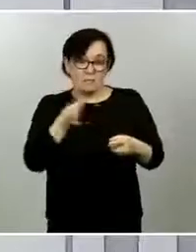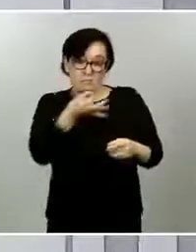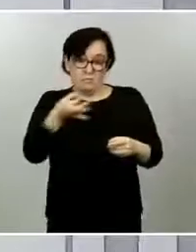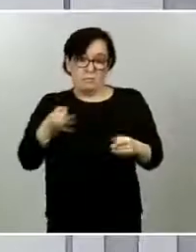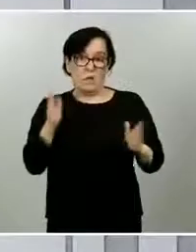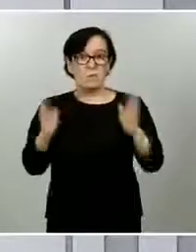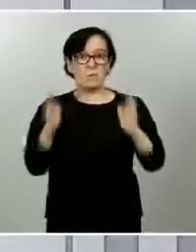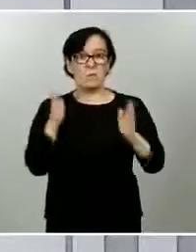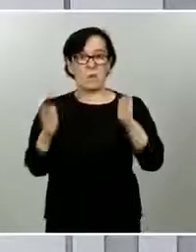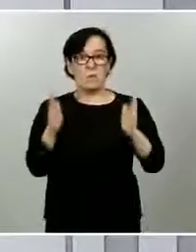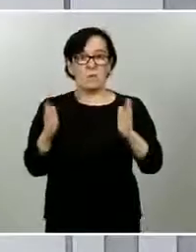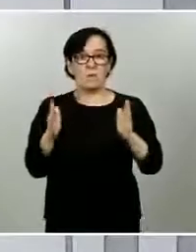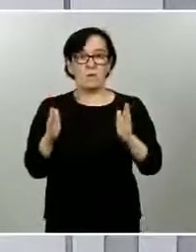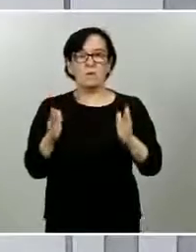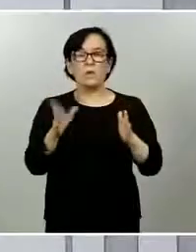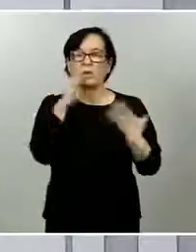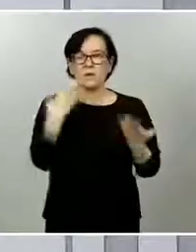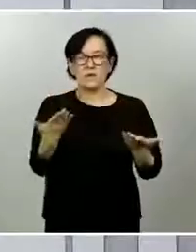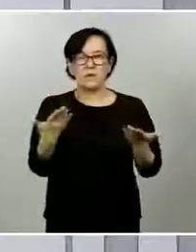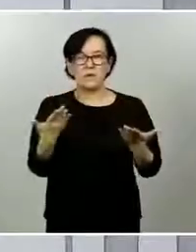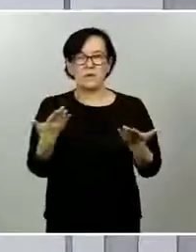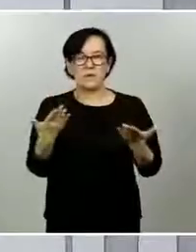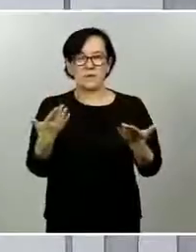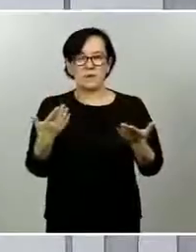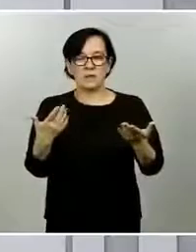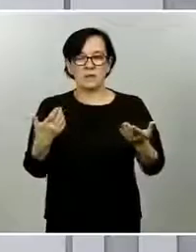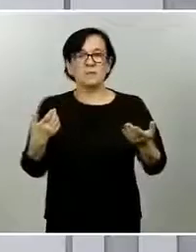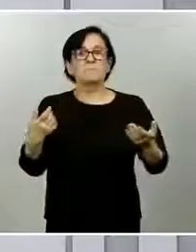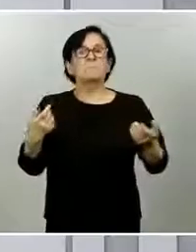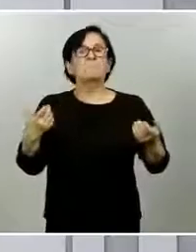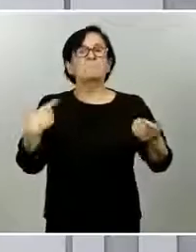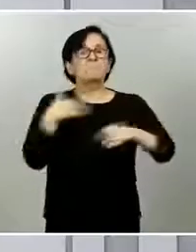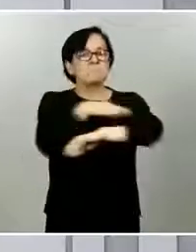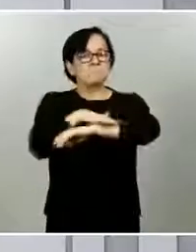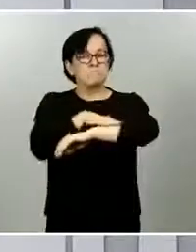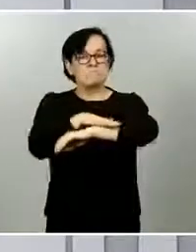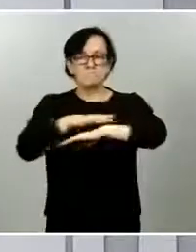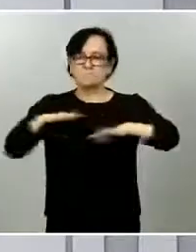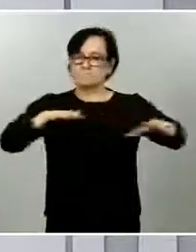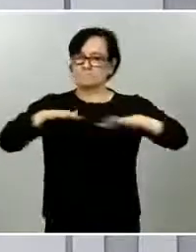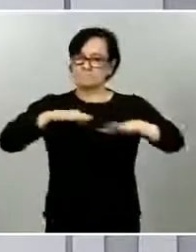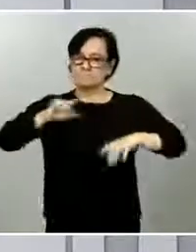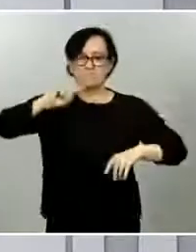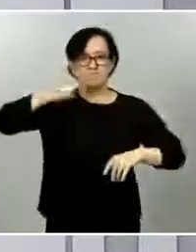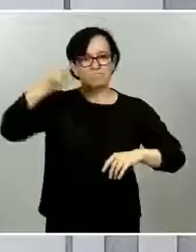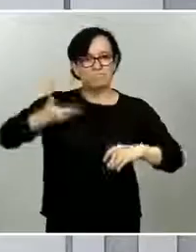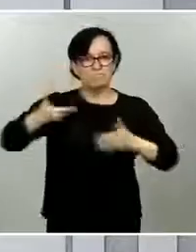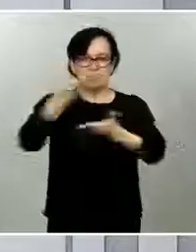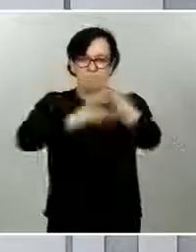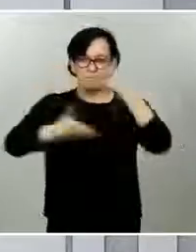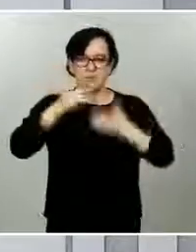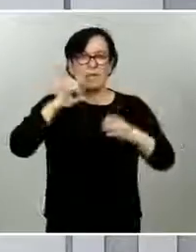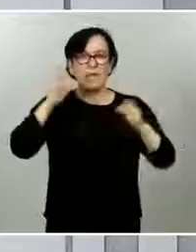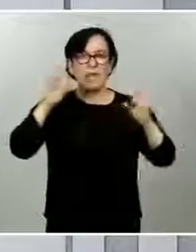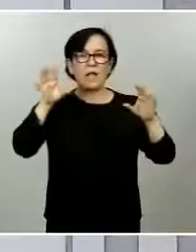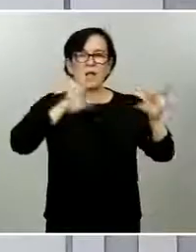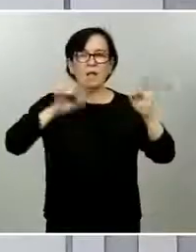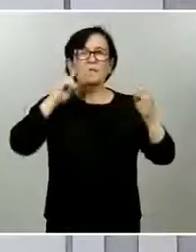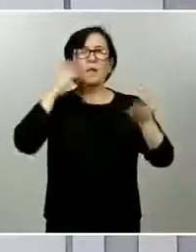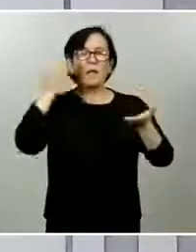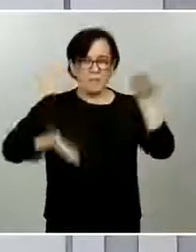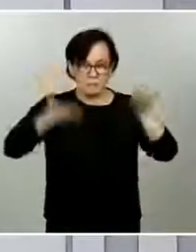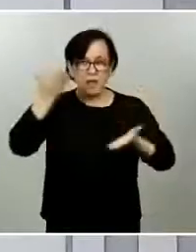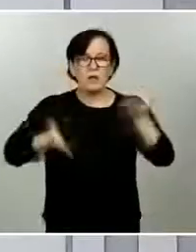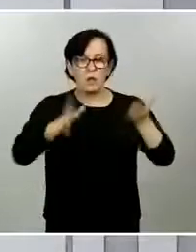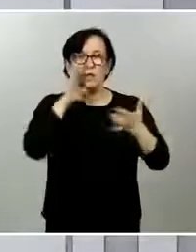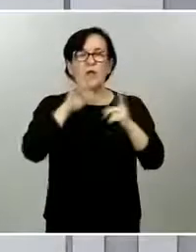iguales se pueden ir incorporando como se ha hecho en este último algunas cuestiones que son apropiadas para el momento en el que nos encontramos